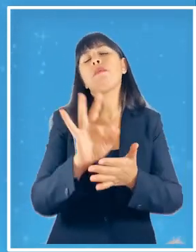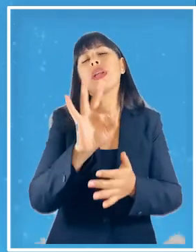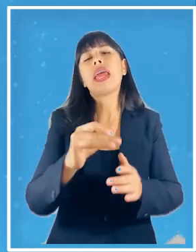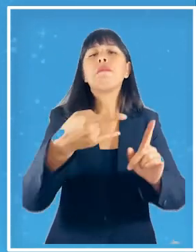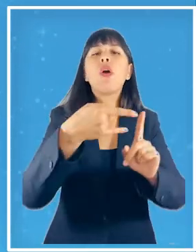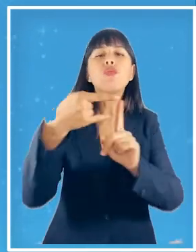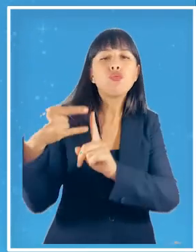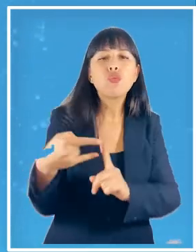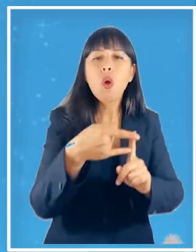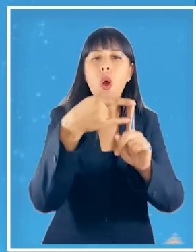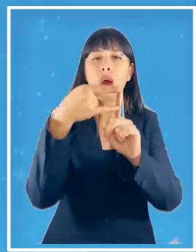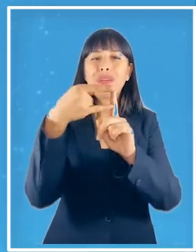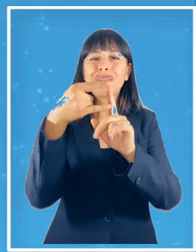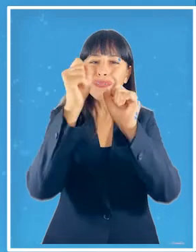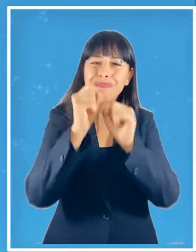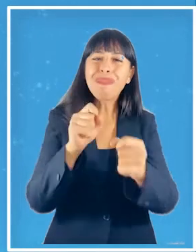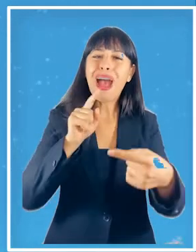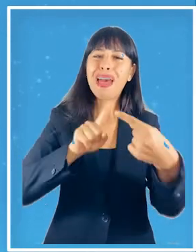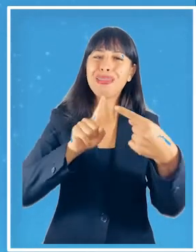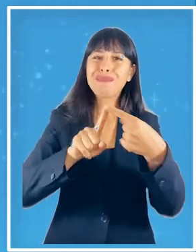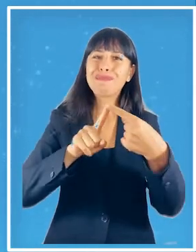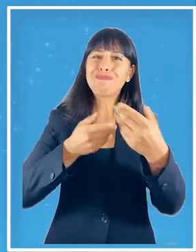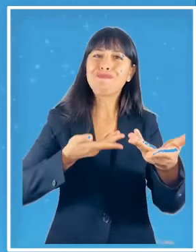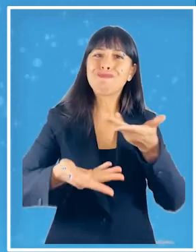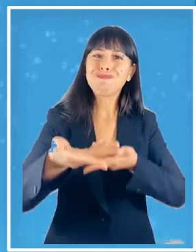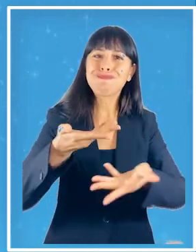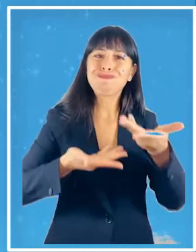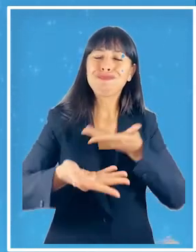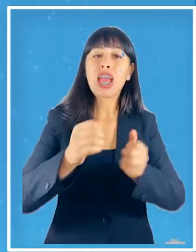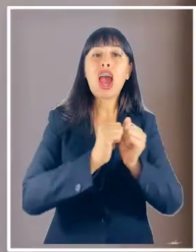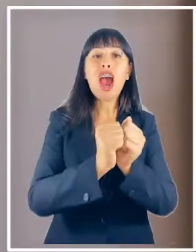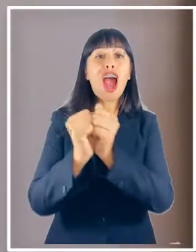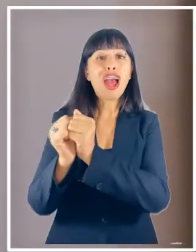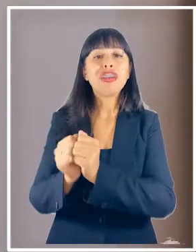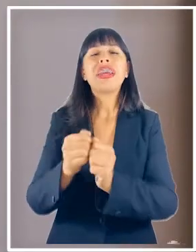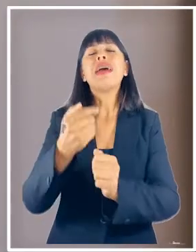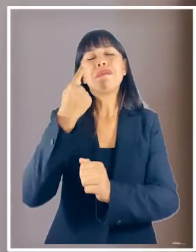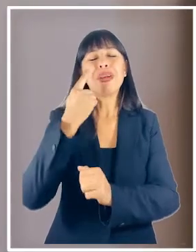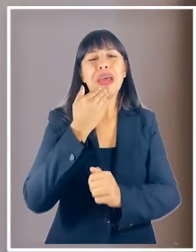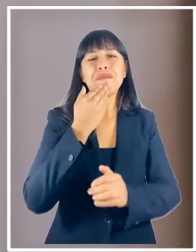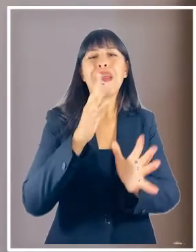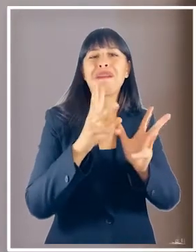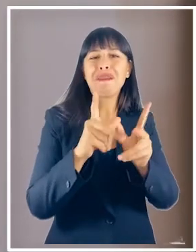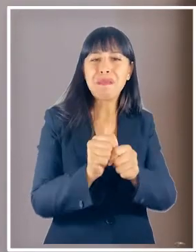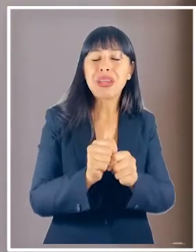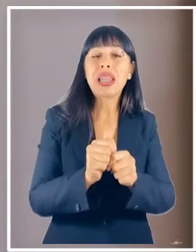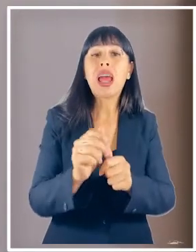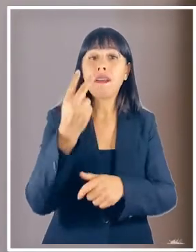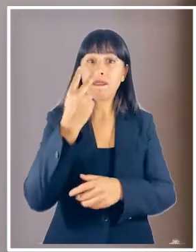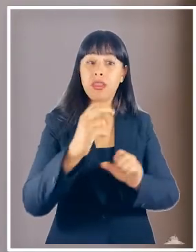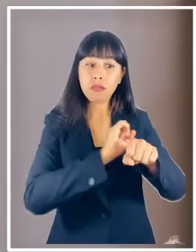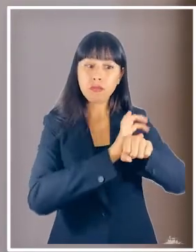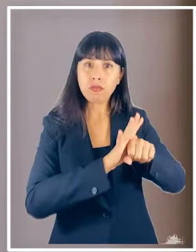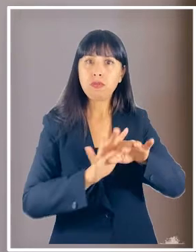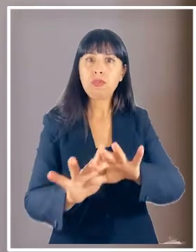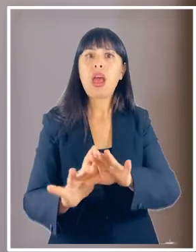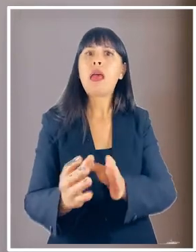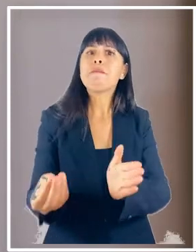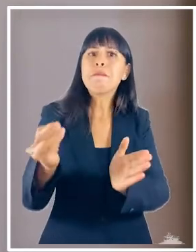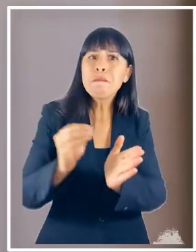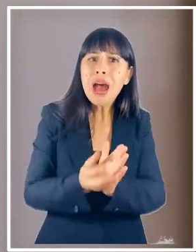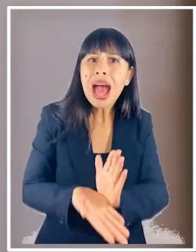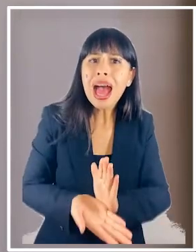Zoom entre otras donde pueden contactarse con pares y también con sus familias vimos en la pandemia que